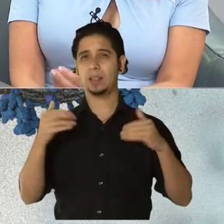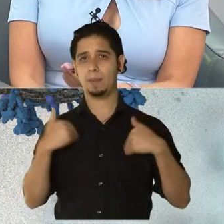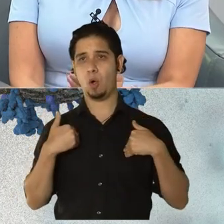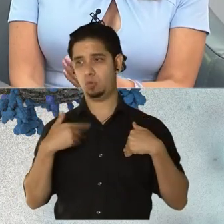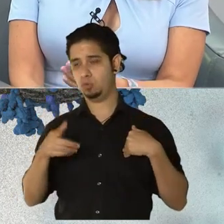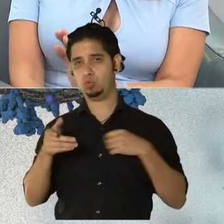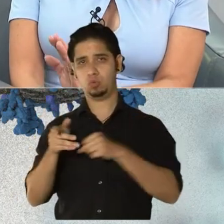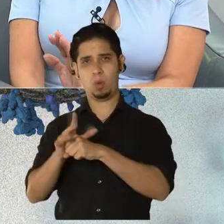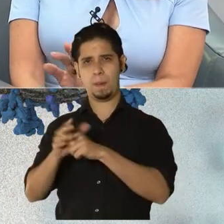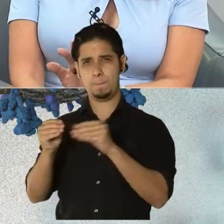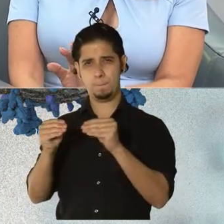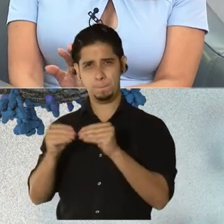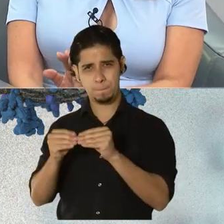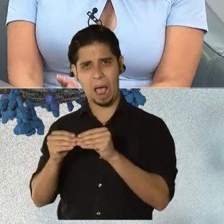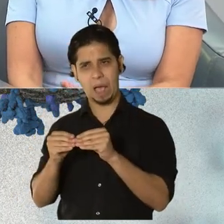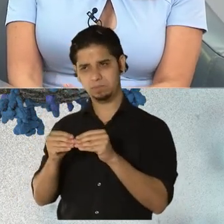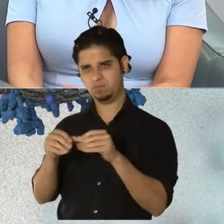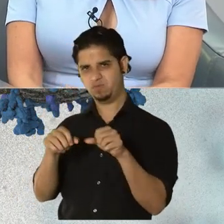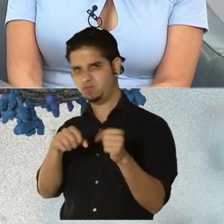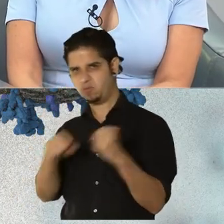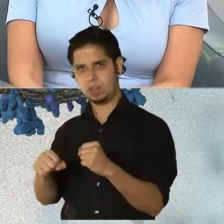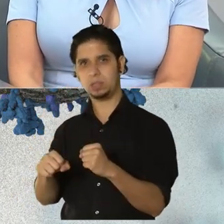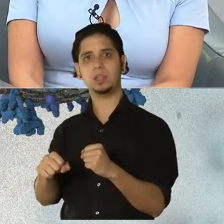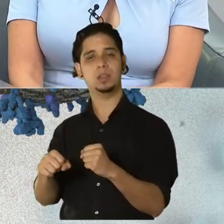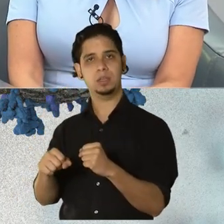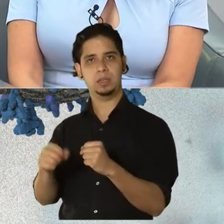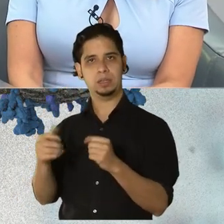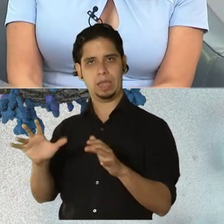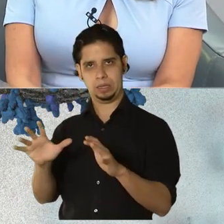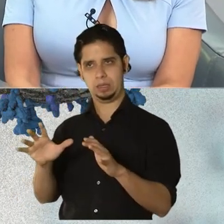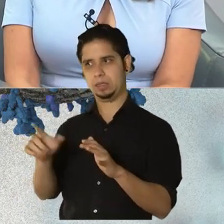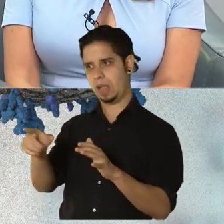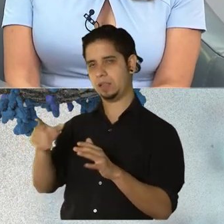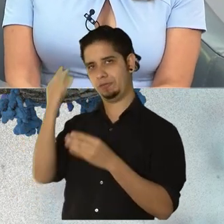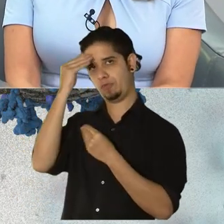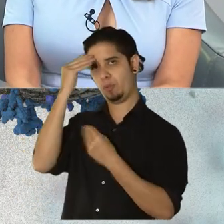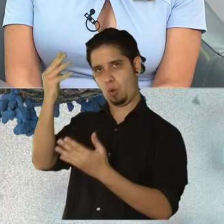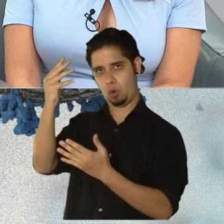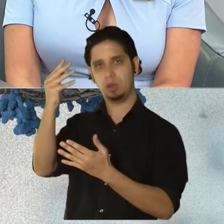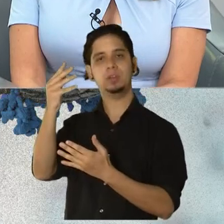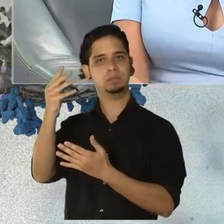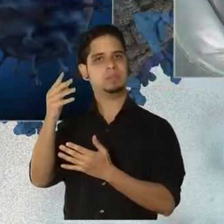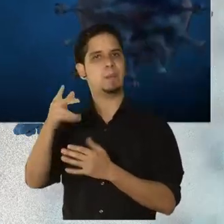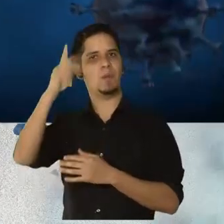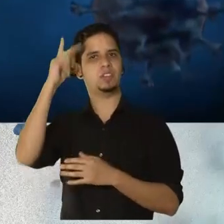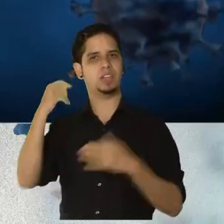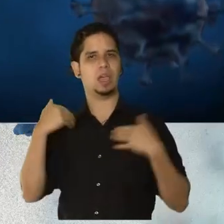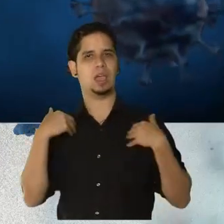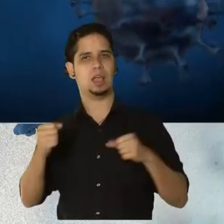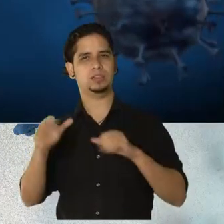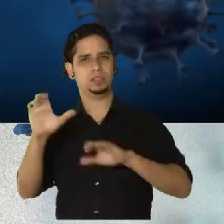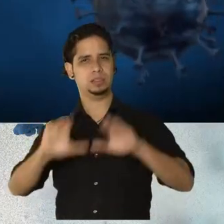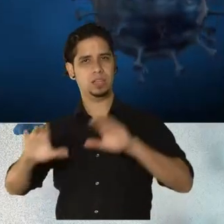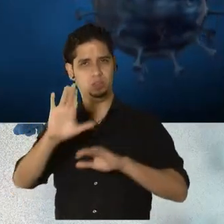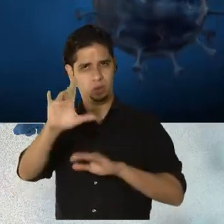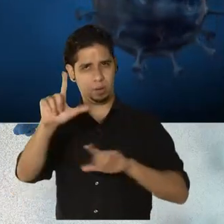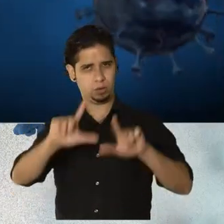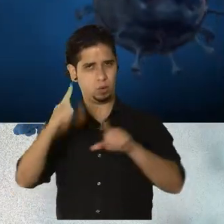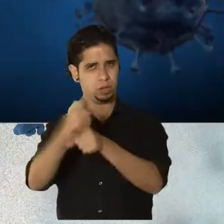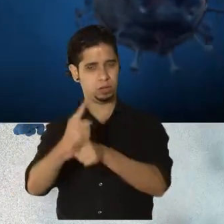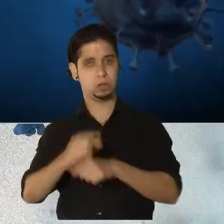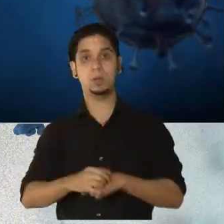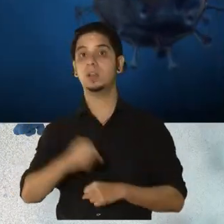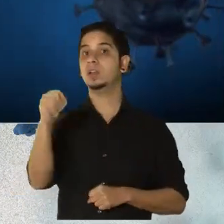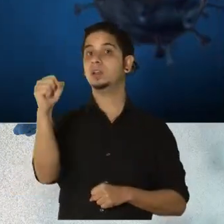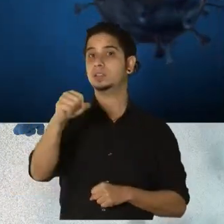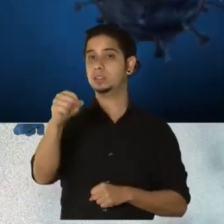agresiva o más contagiosa, que ya se ha determinado a través de Ponce Health Sciences y su laboratorio. Sí, básicamente, importante para utilizar